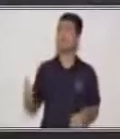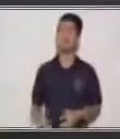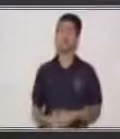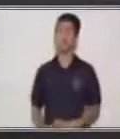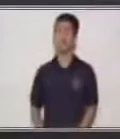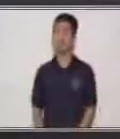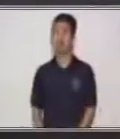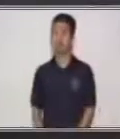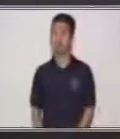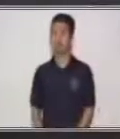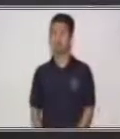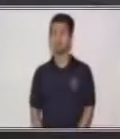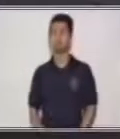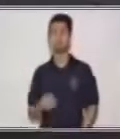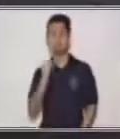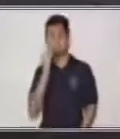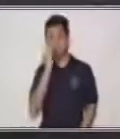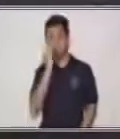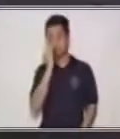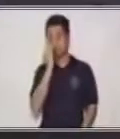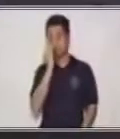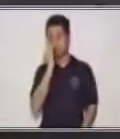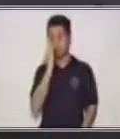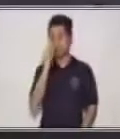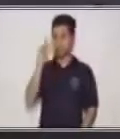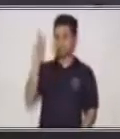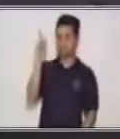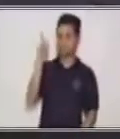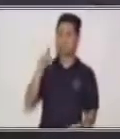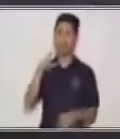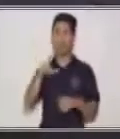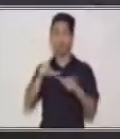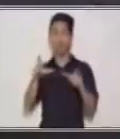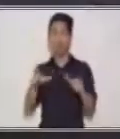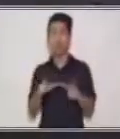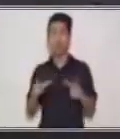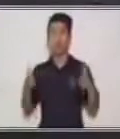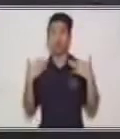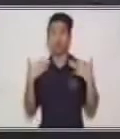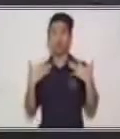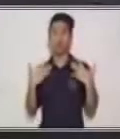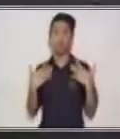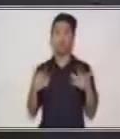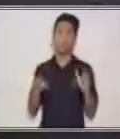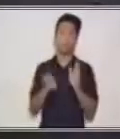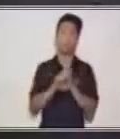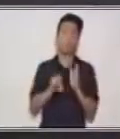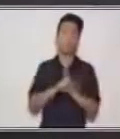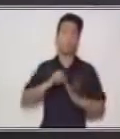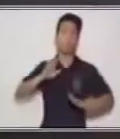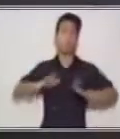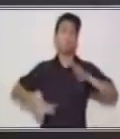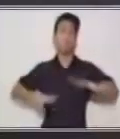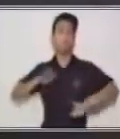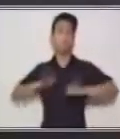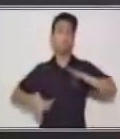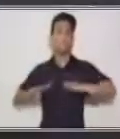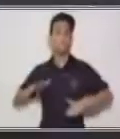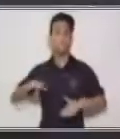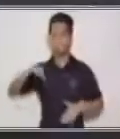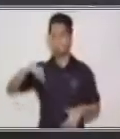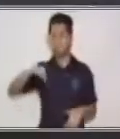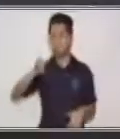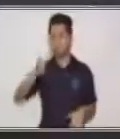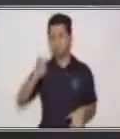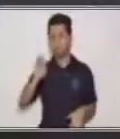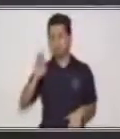Sí, están en un lugar donde hay calor. bien. Por ejemplo, podría ser Puerto Barrio. Vas a ver que hay unas palmeras, hay